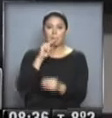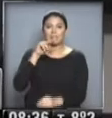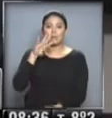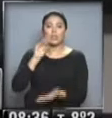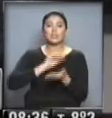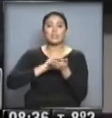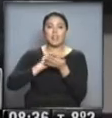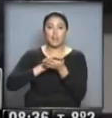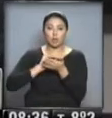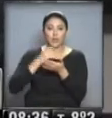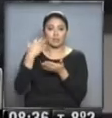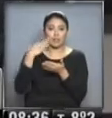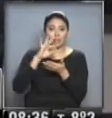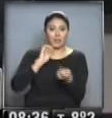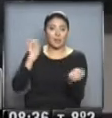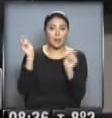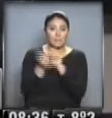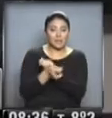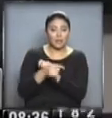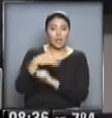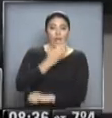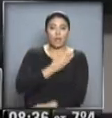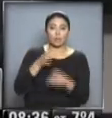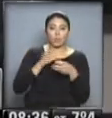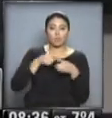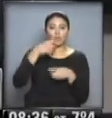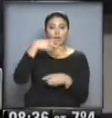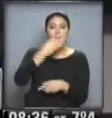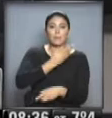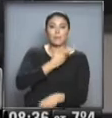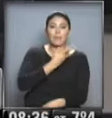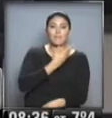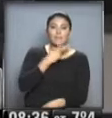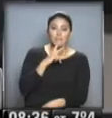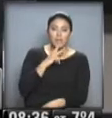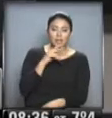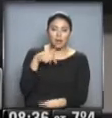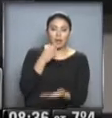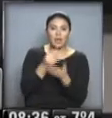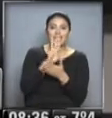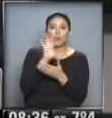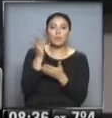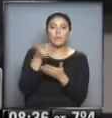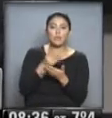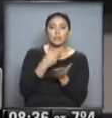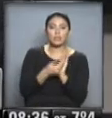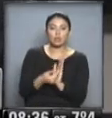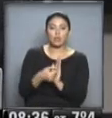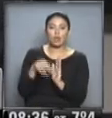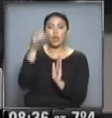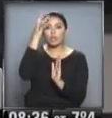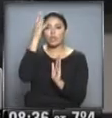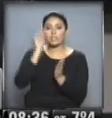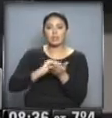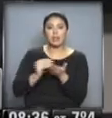senadores que se van a renovar, el Frente para la Victoria está poniendo prácticamente en juego el 50%. 12 senadores